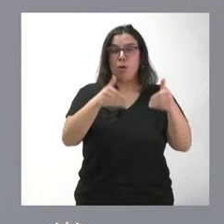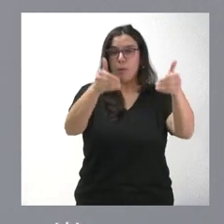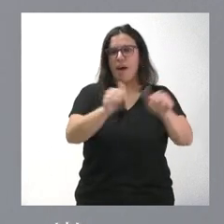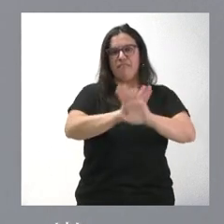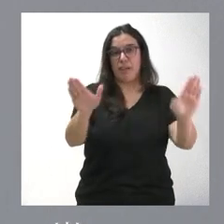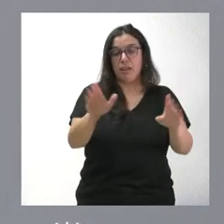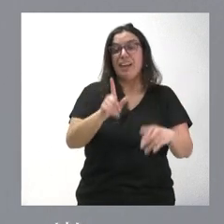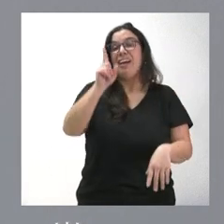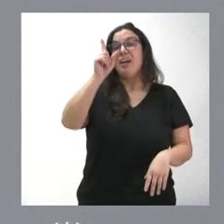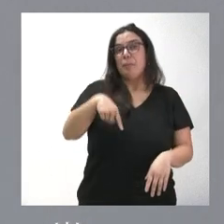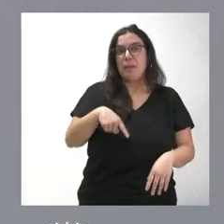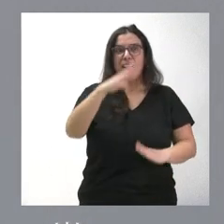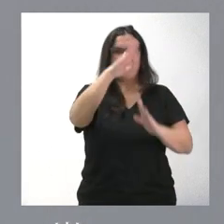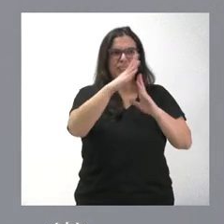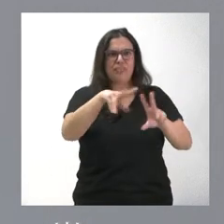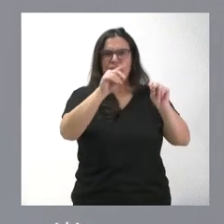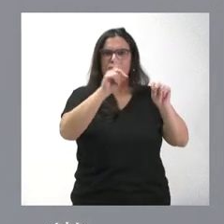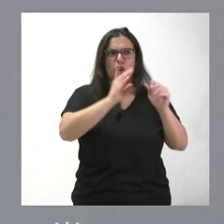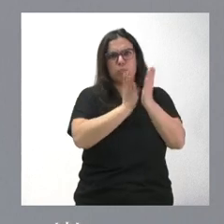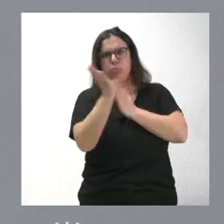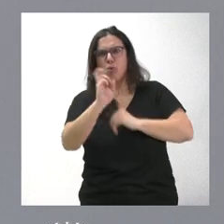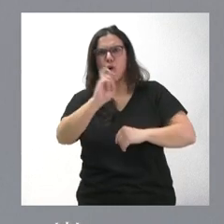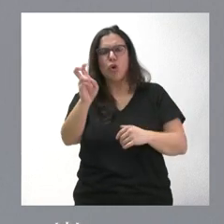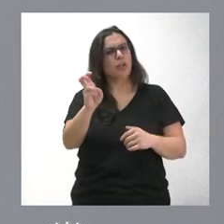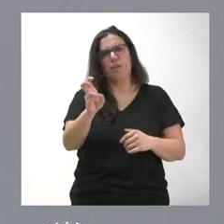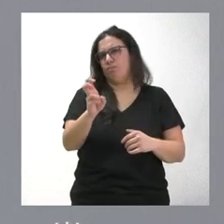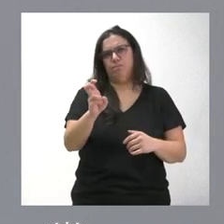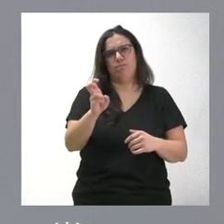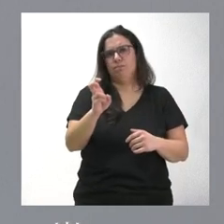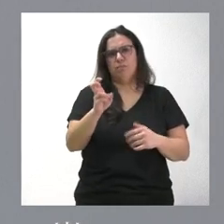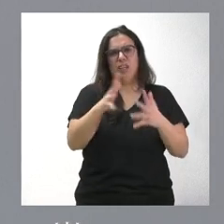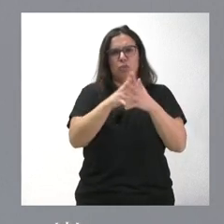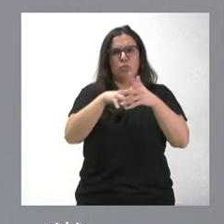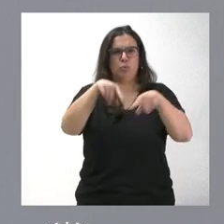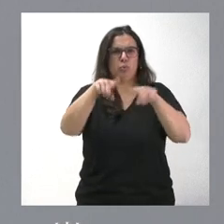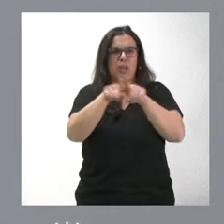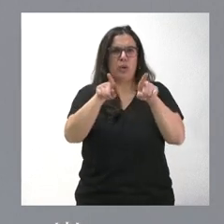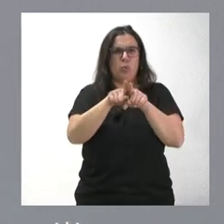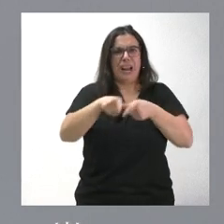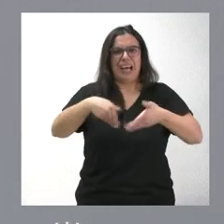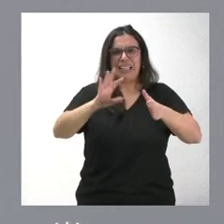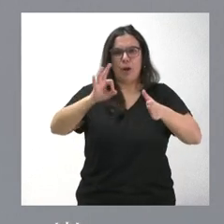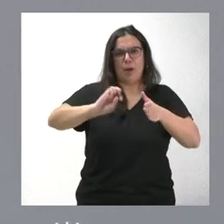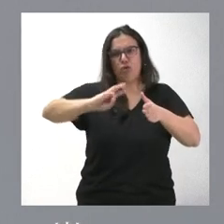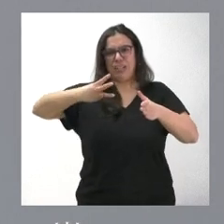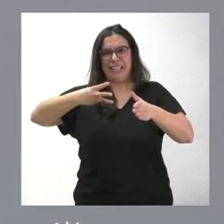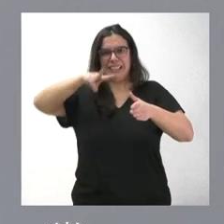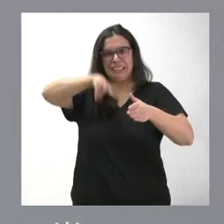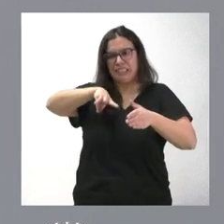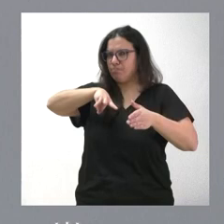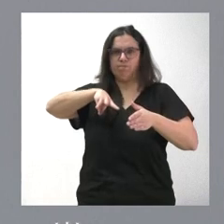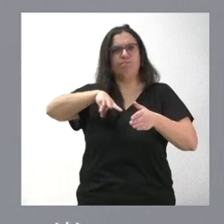se aparque su construcción y sea sustituido por una infraestructura de segundo nivel, como podría ser un tercer carril. Y agradecemos